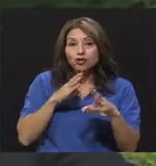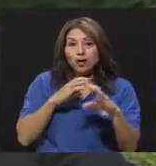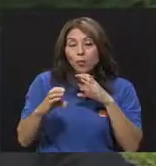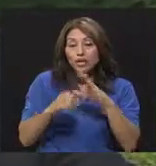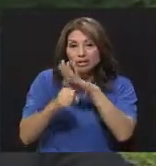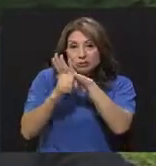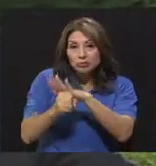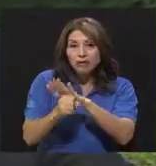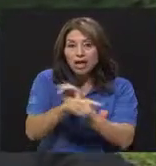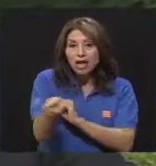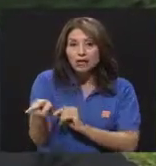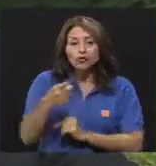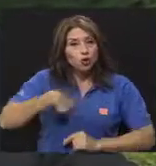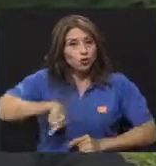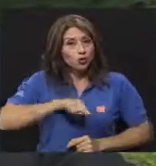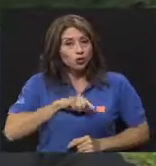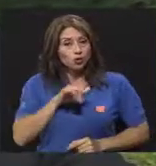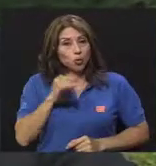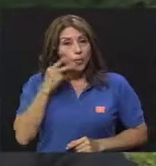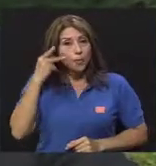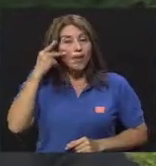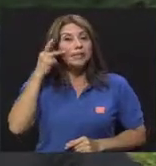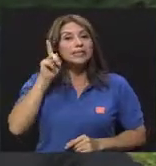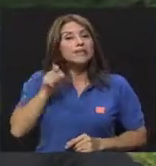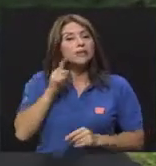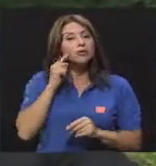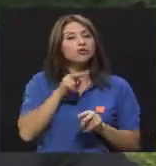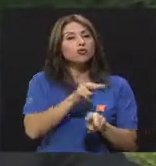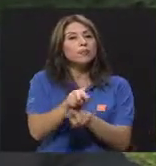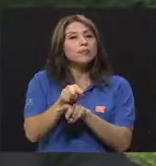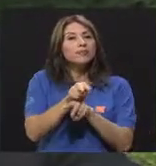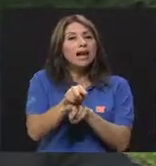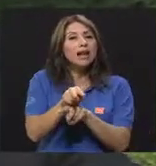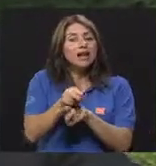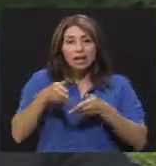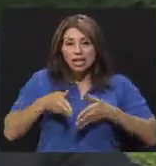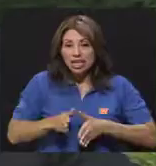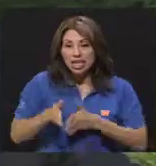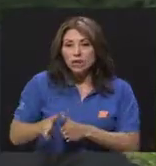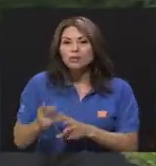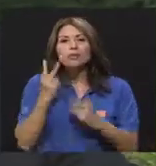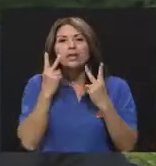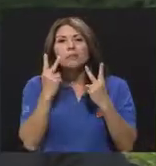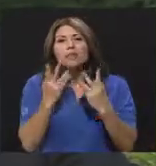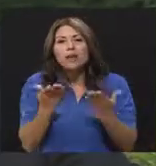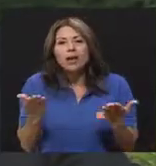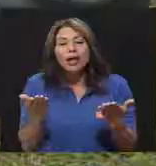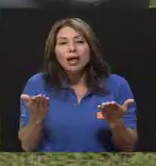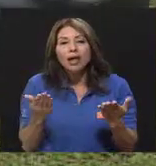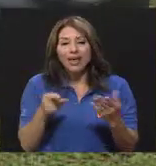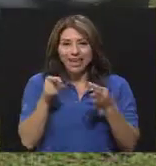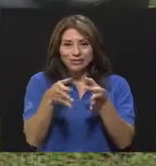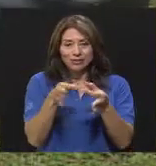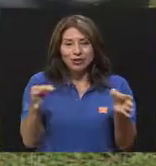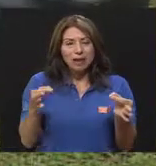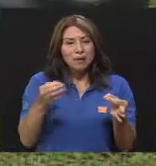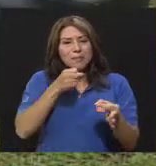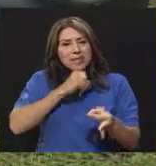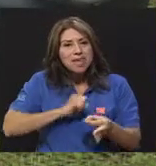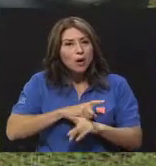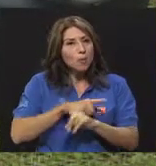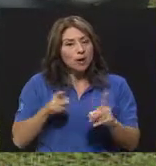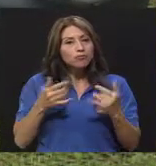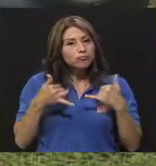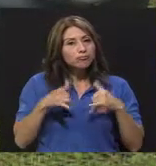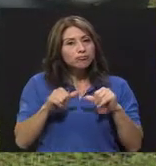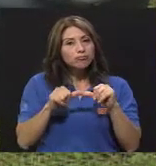supervisando también qué es lo que están viendo nuestros hijos. Eso es un lema muy viejo, pero que sigue siendo muy actual. Y luego con